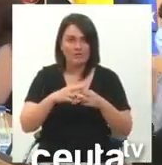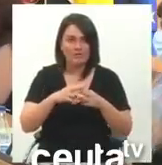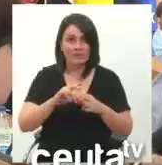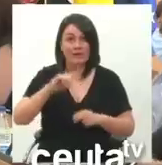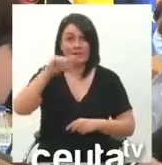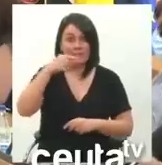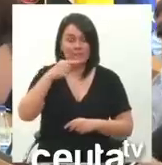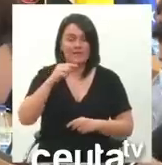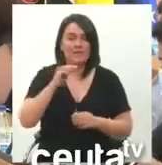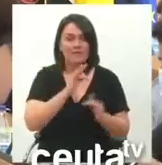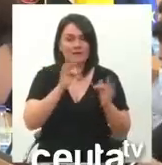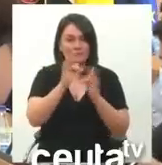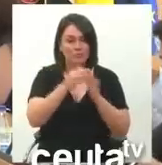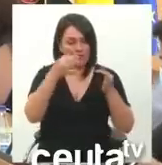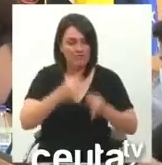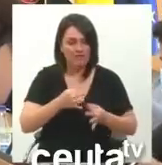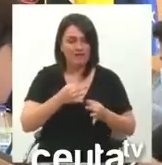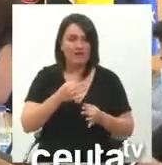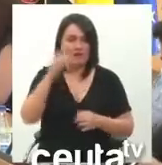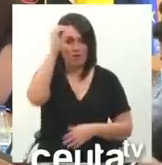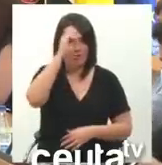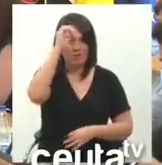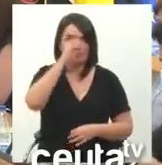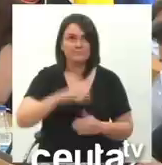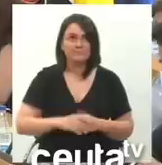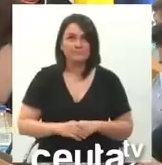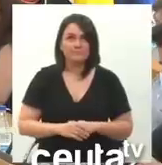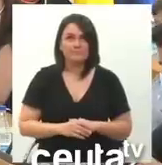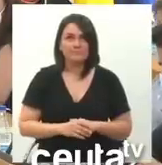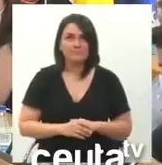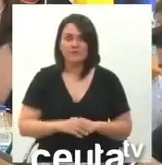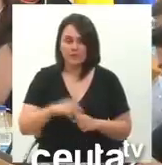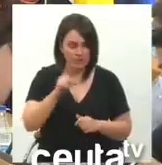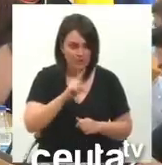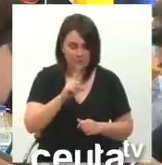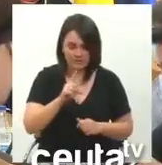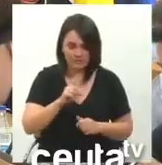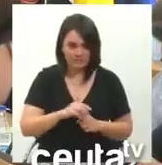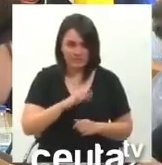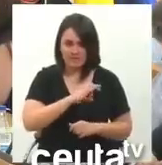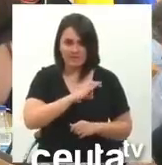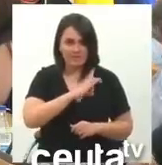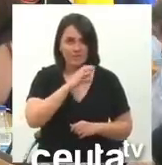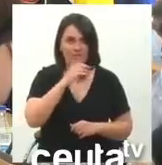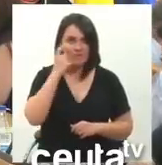turno para fijar posición. Si no, que me corrijan las... Que no, que no es así. señor Mustafa.